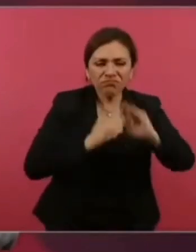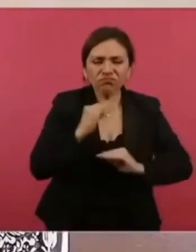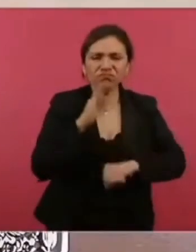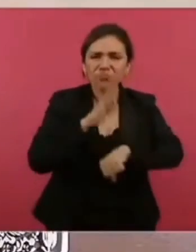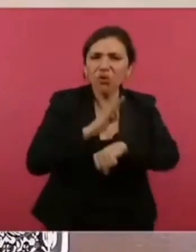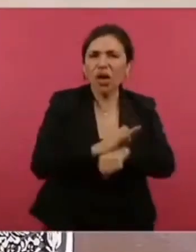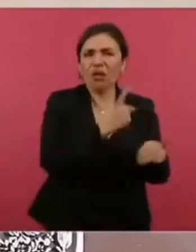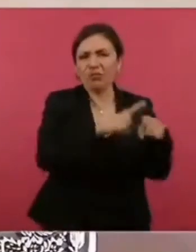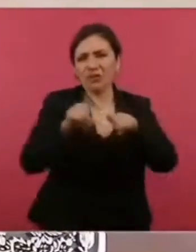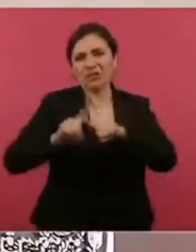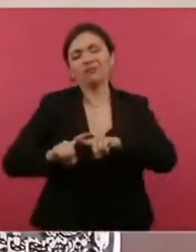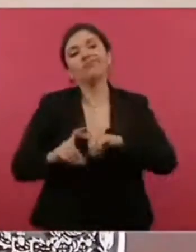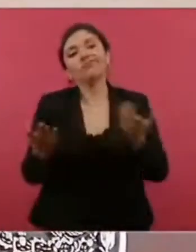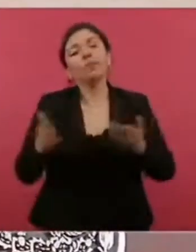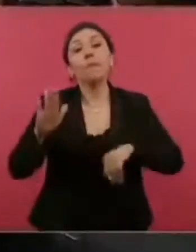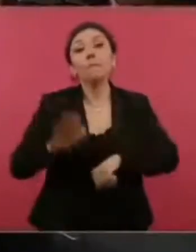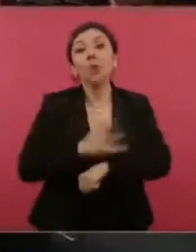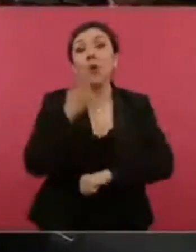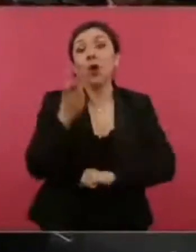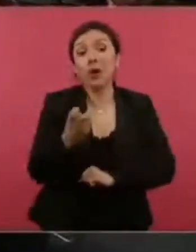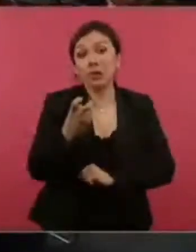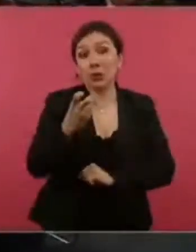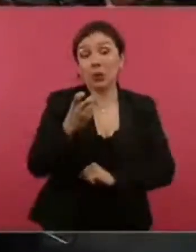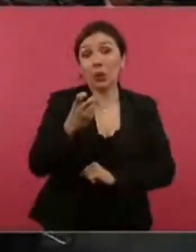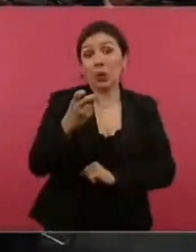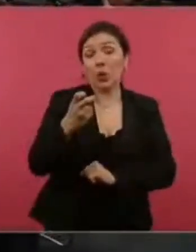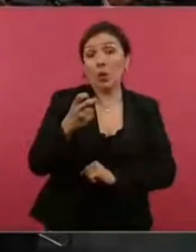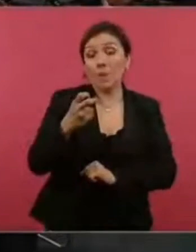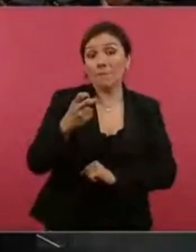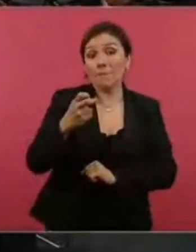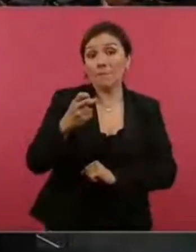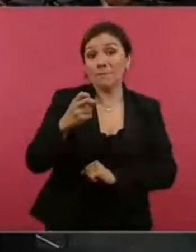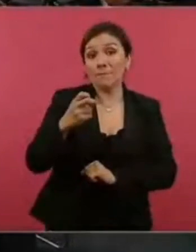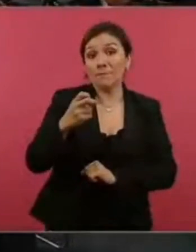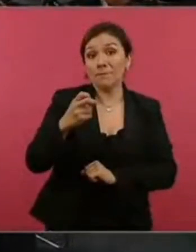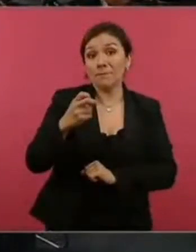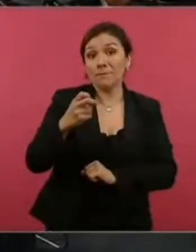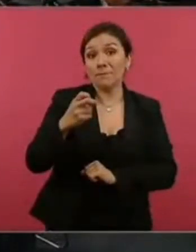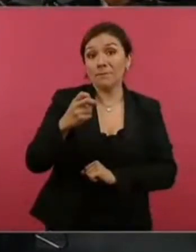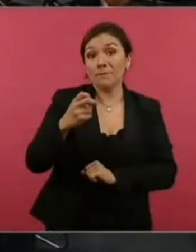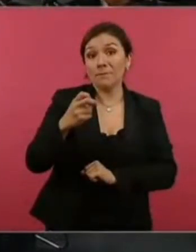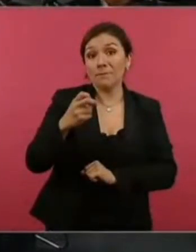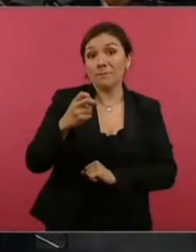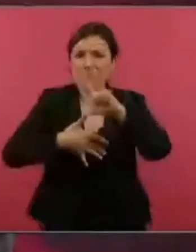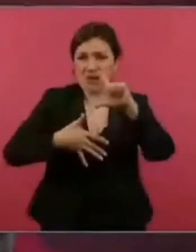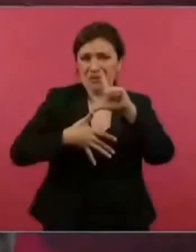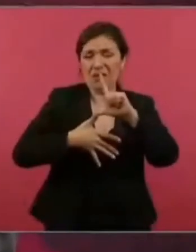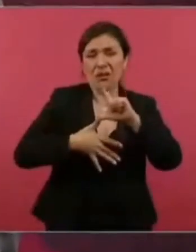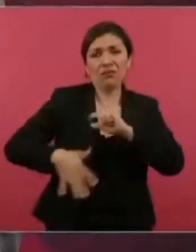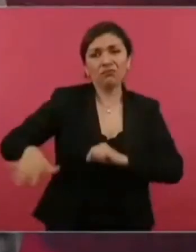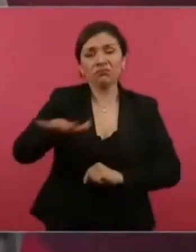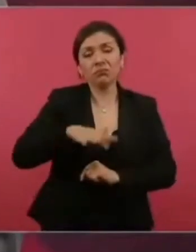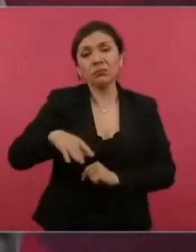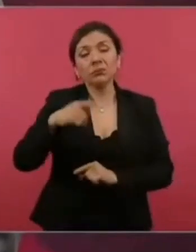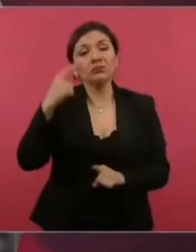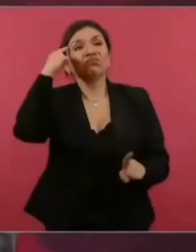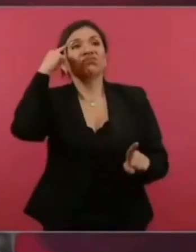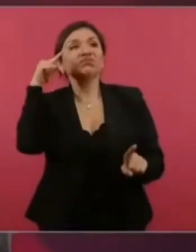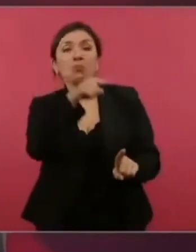Por eso a México se le conoce en América Latina como el hermano mayor.